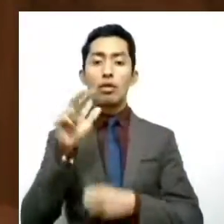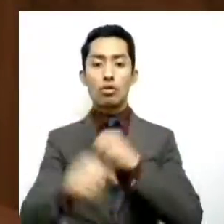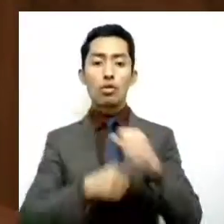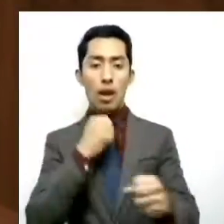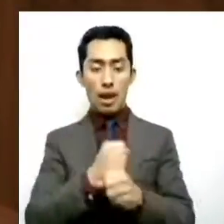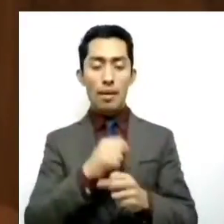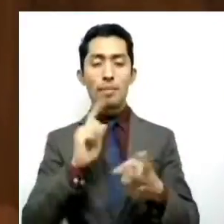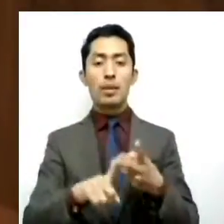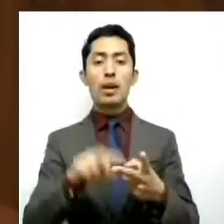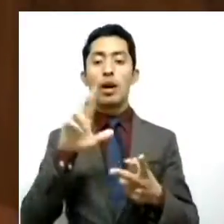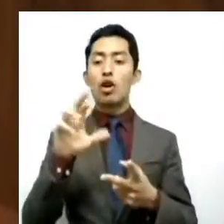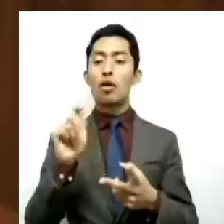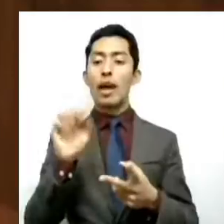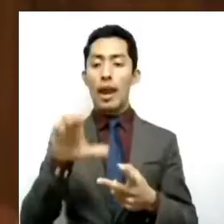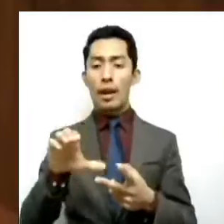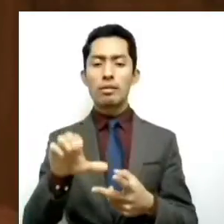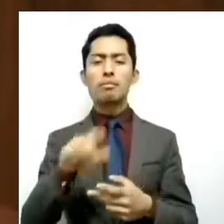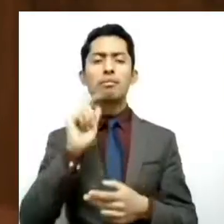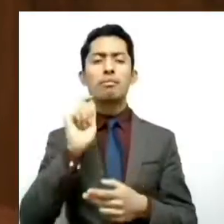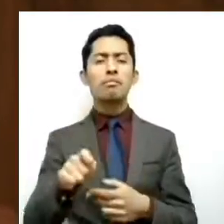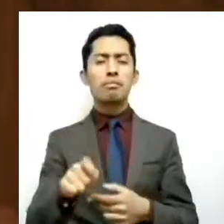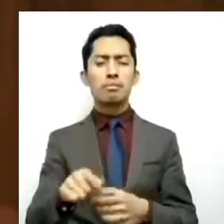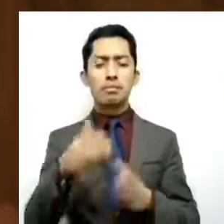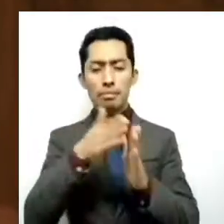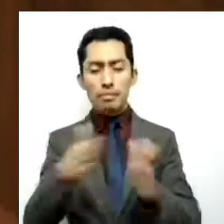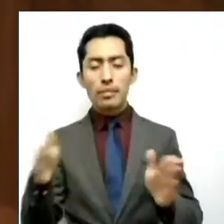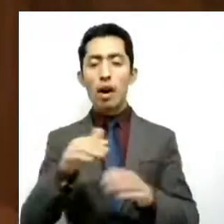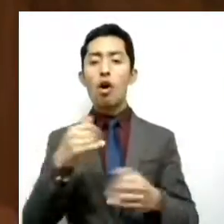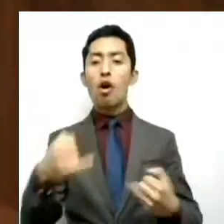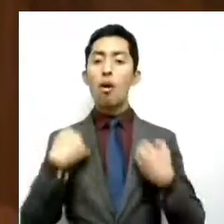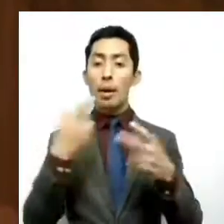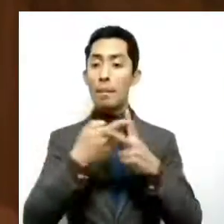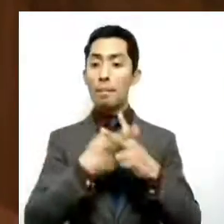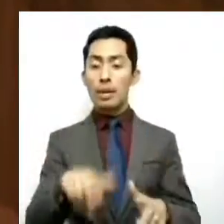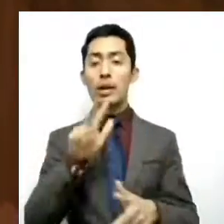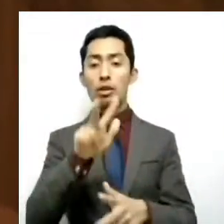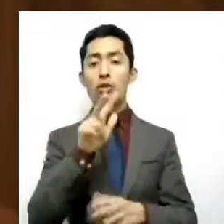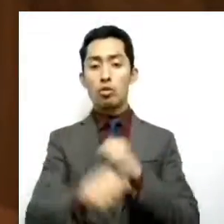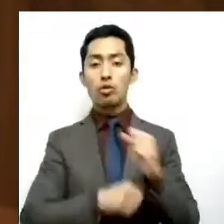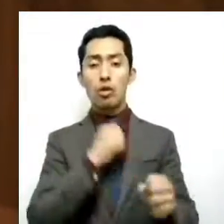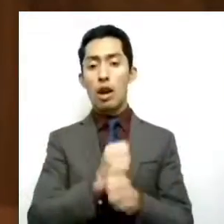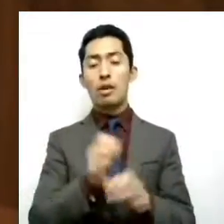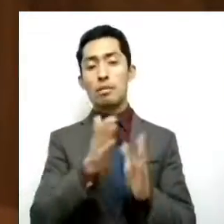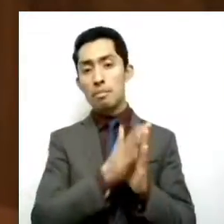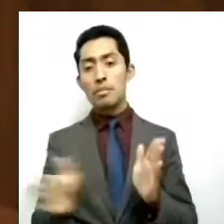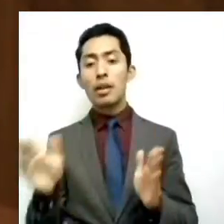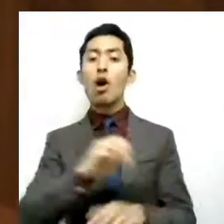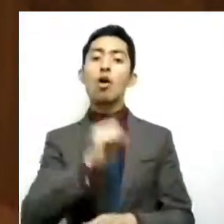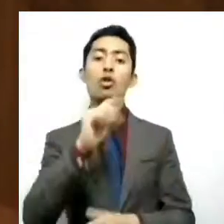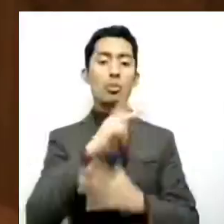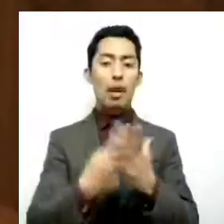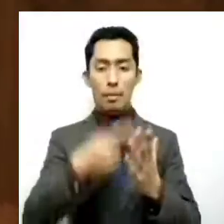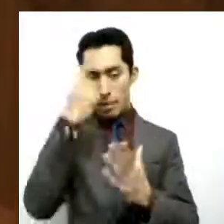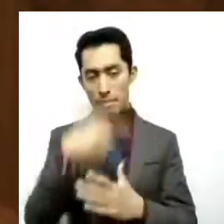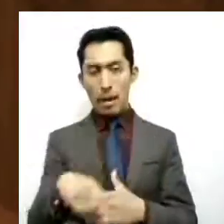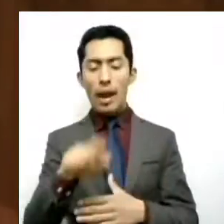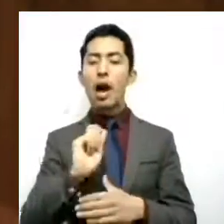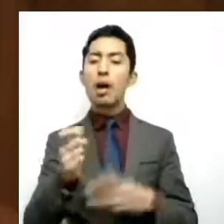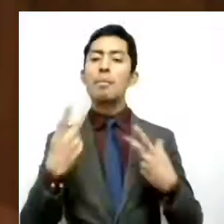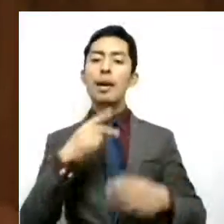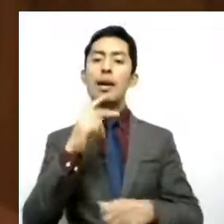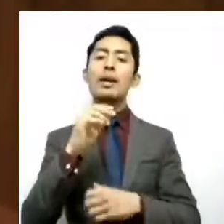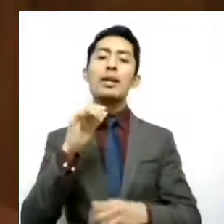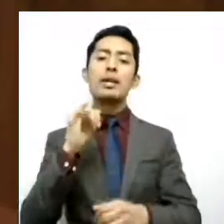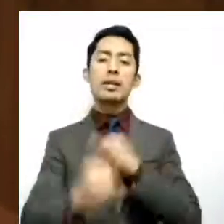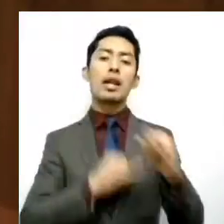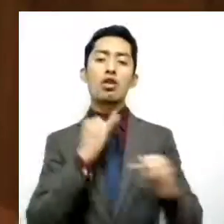Rotaract, destinado a jóvenes a partir de los 18 años y el programa de intercambio internacional de jóvenes